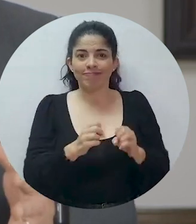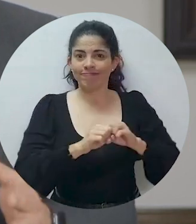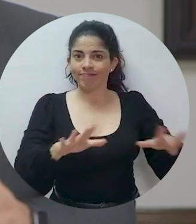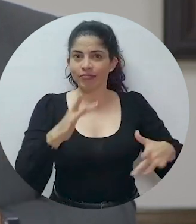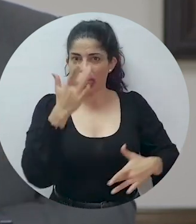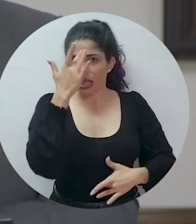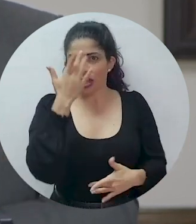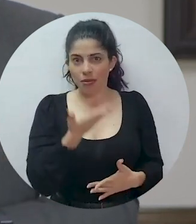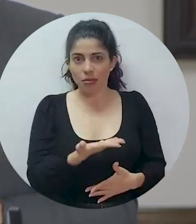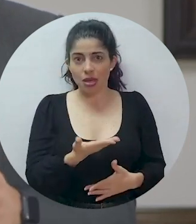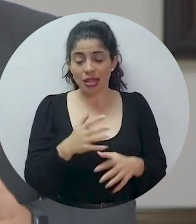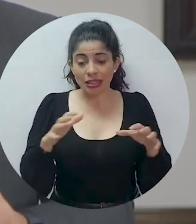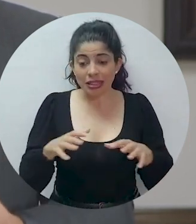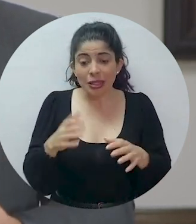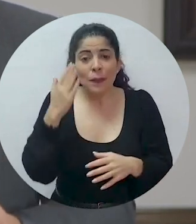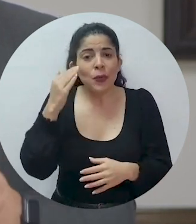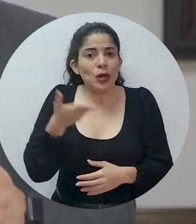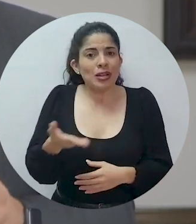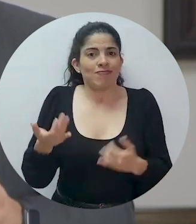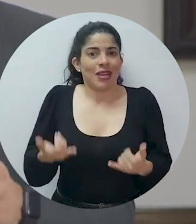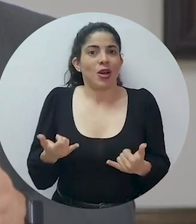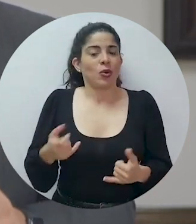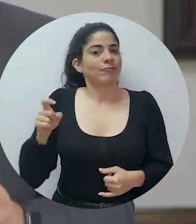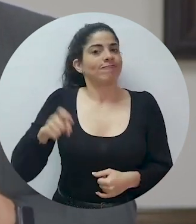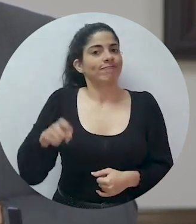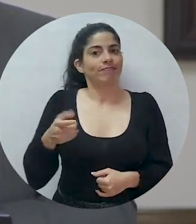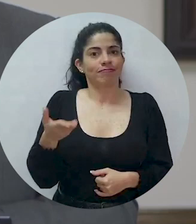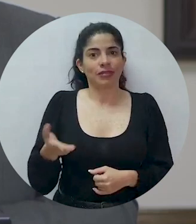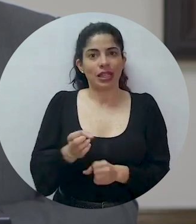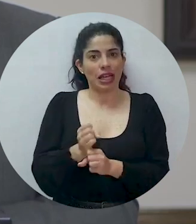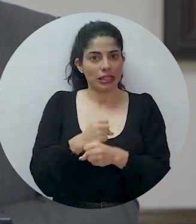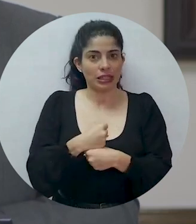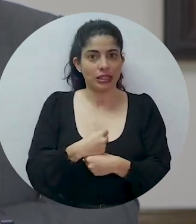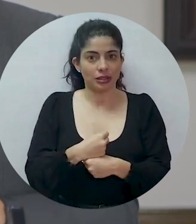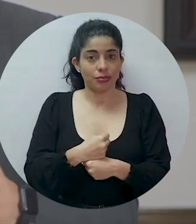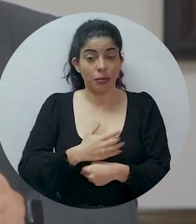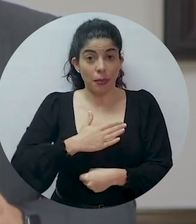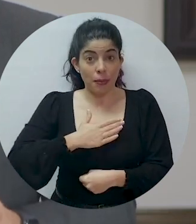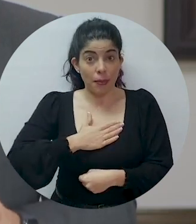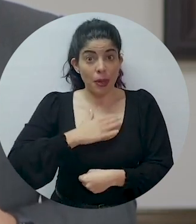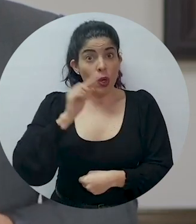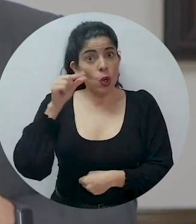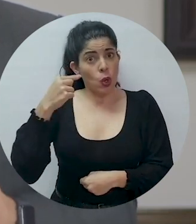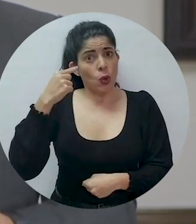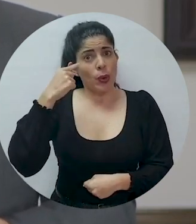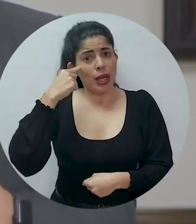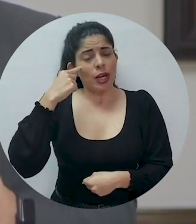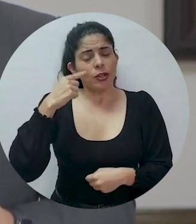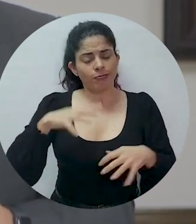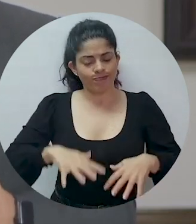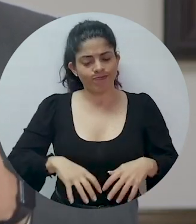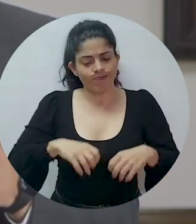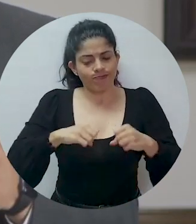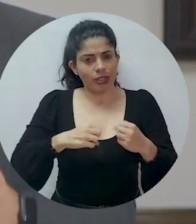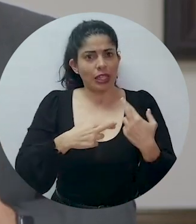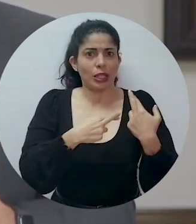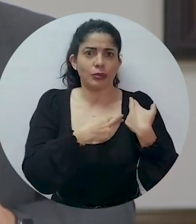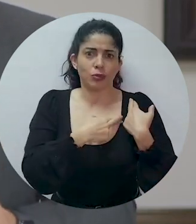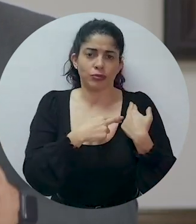causa de la pandemia. Se hacen porque son necesarias. Mi gobierno asume esa